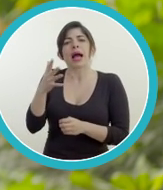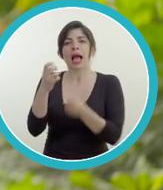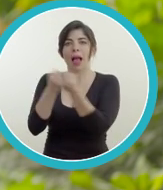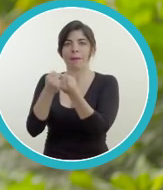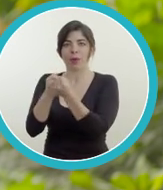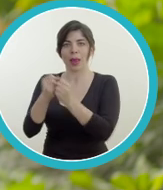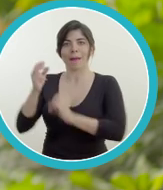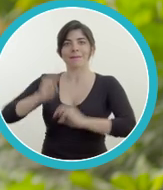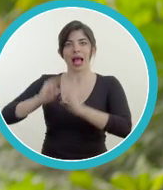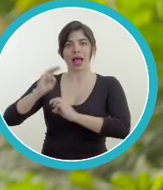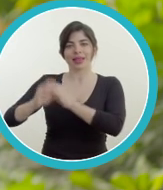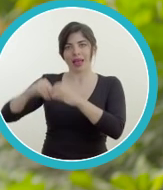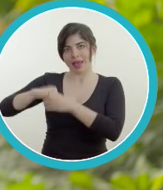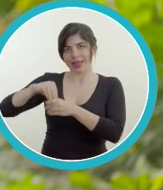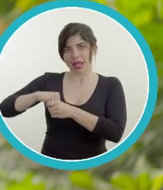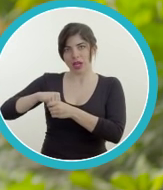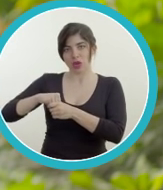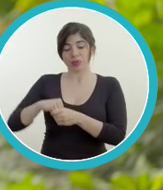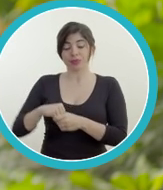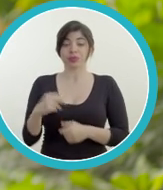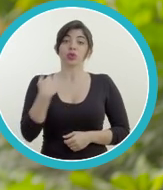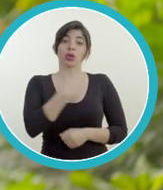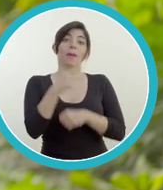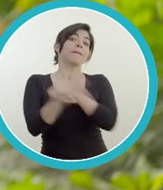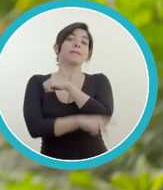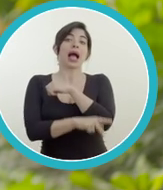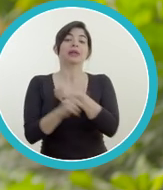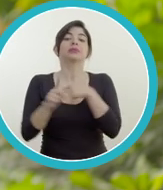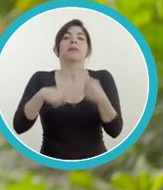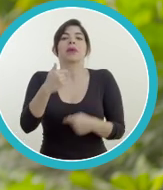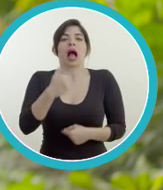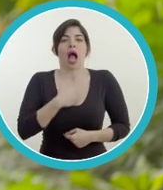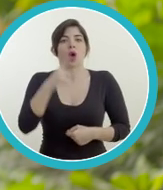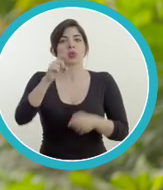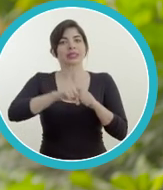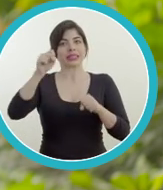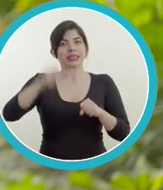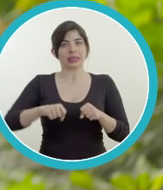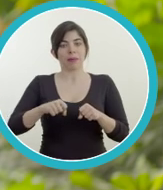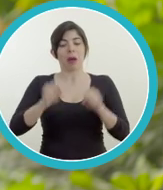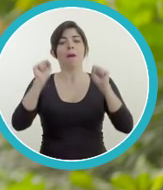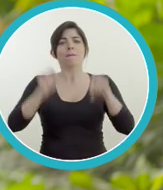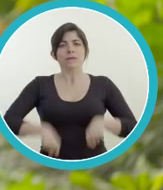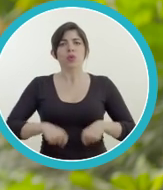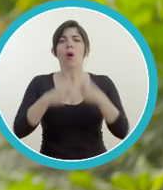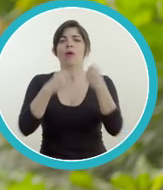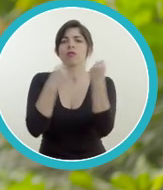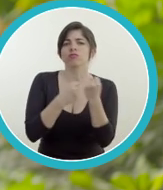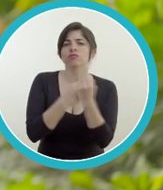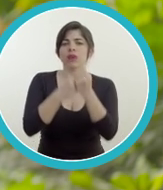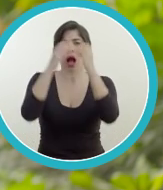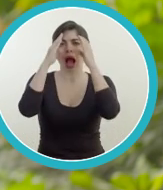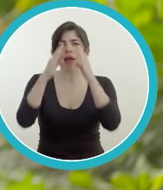que da condiciones para el sector exportador. Y otro, que debemos fortalecer mucho más para dar